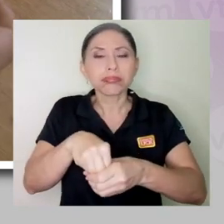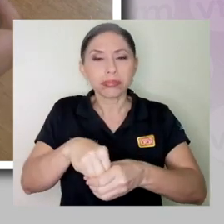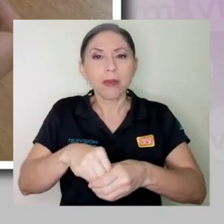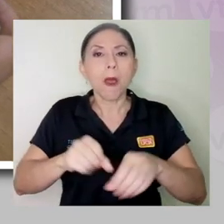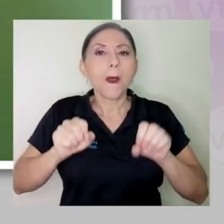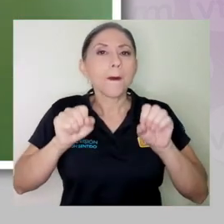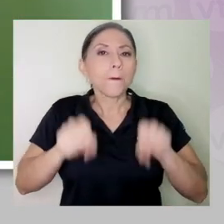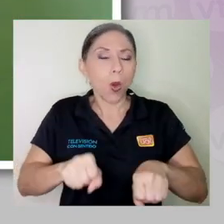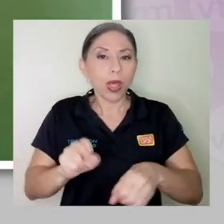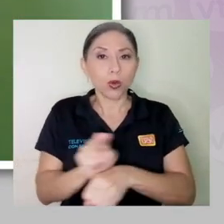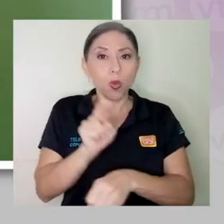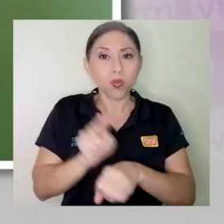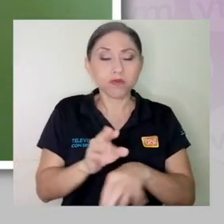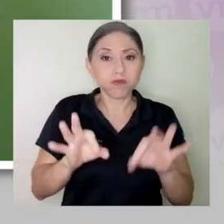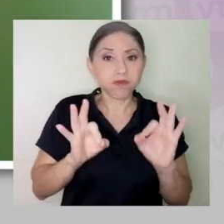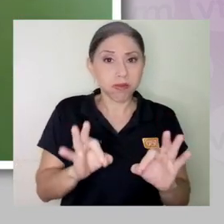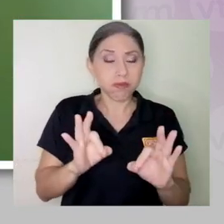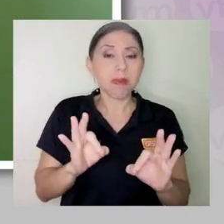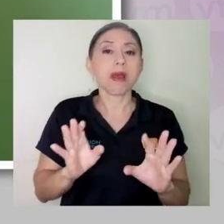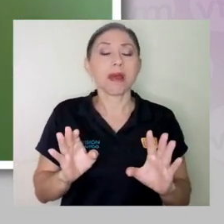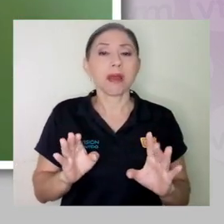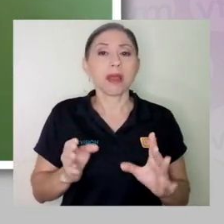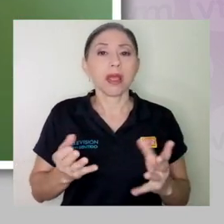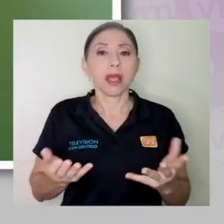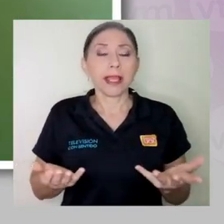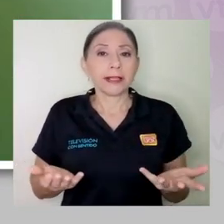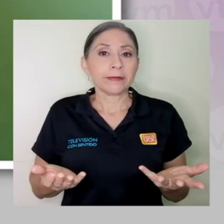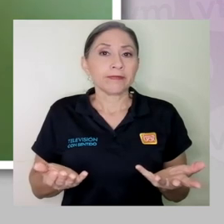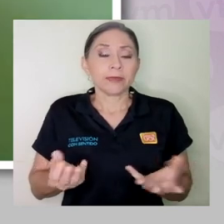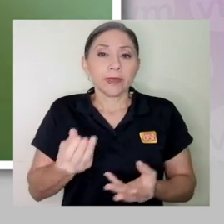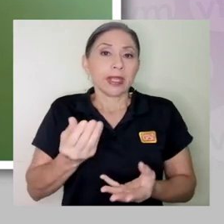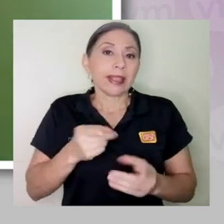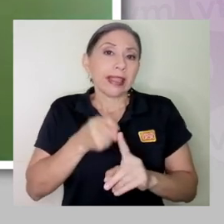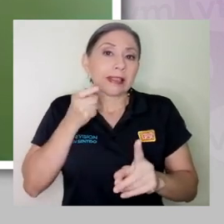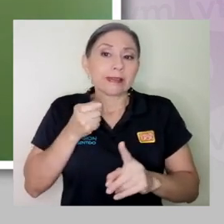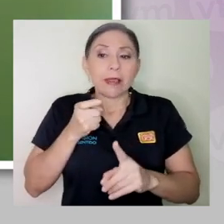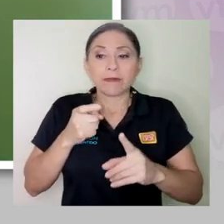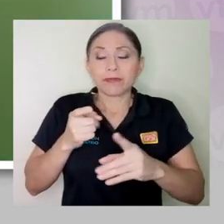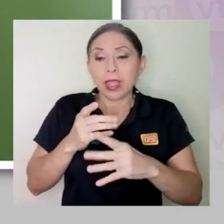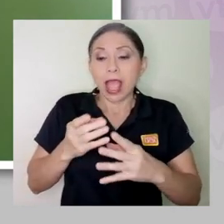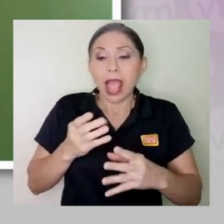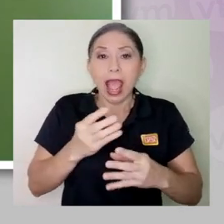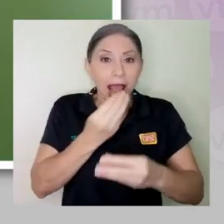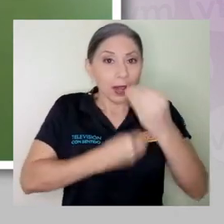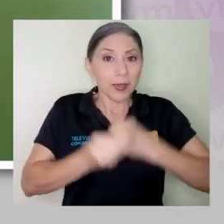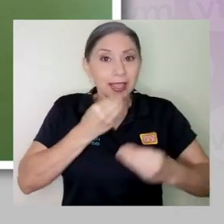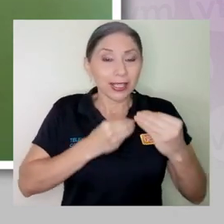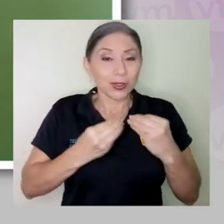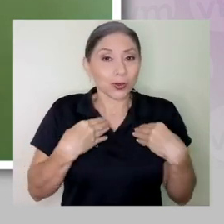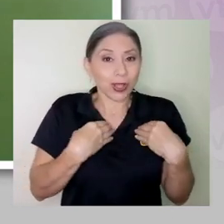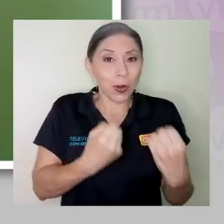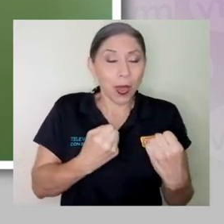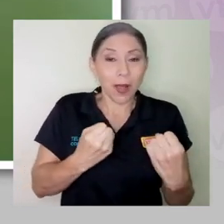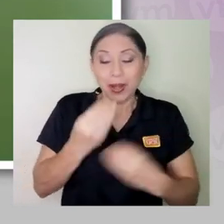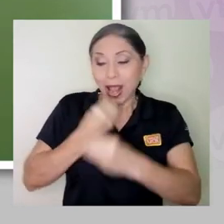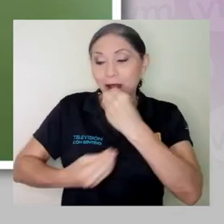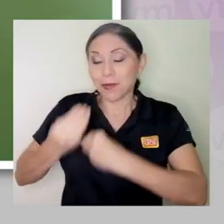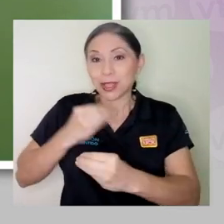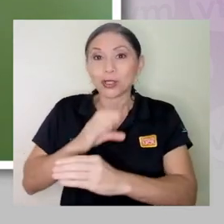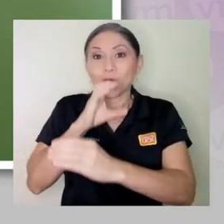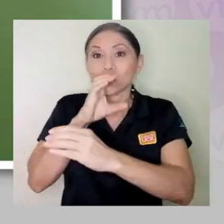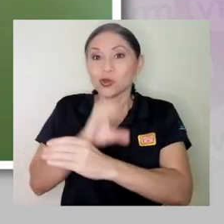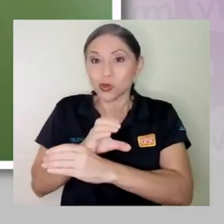desde la parte de alimentación sostenible y saludable, ¿verdad? Nosotros también hemos